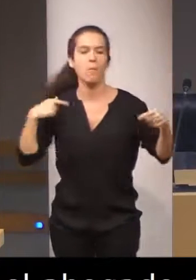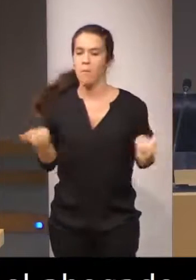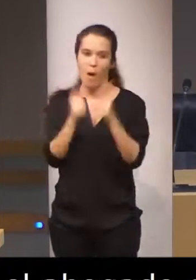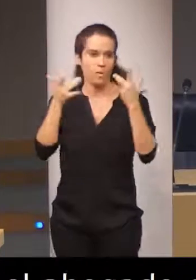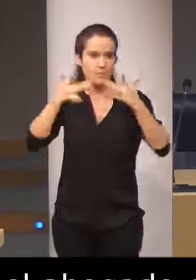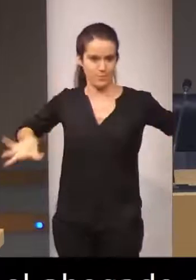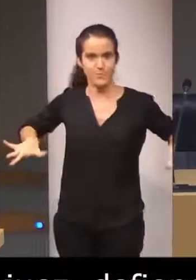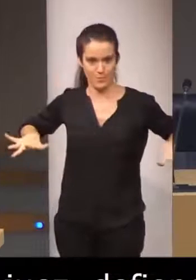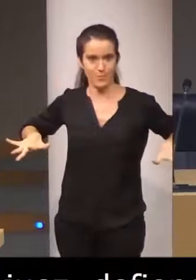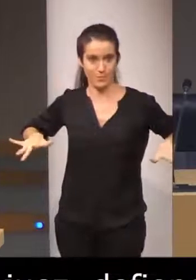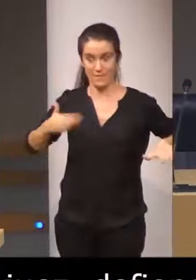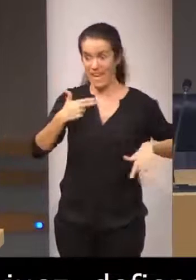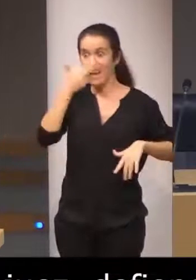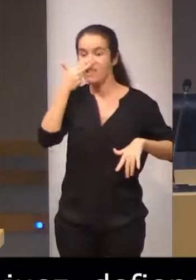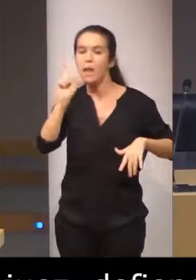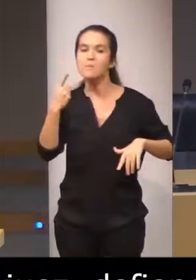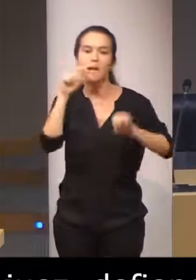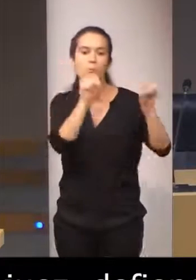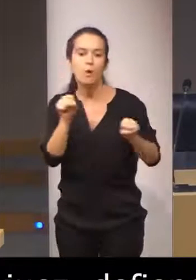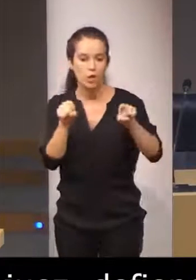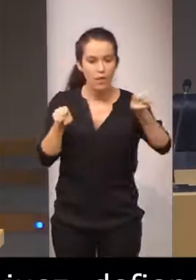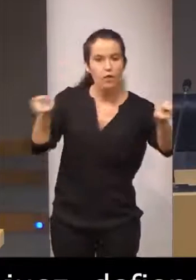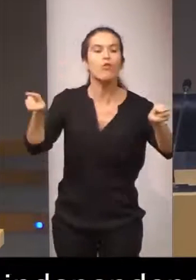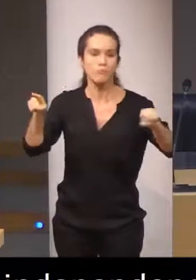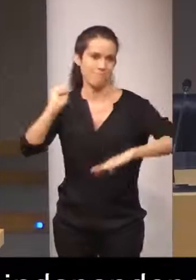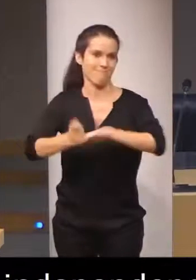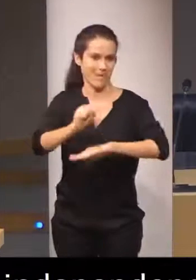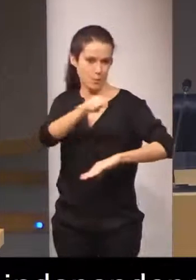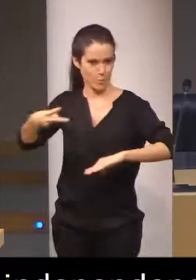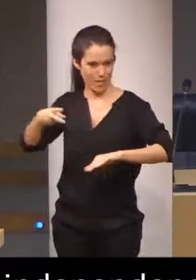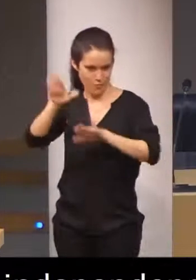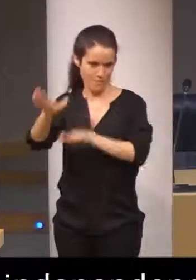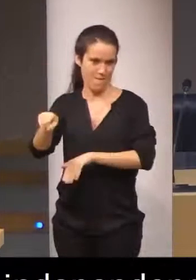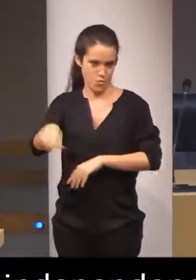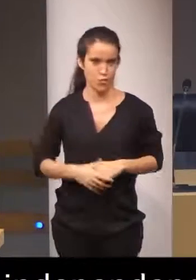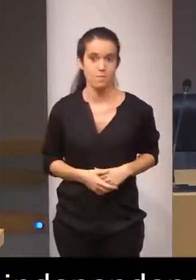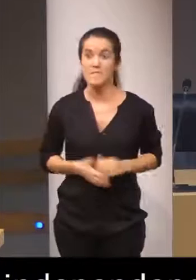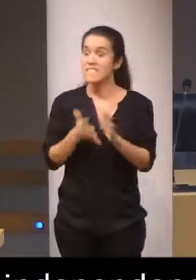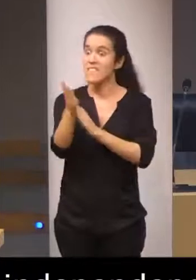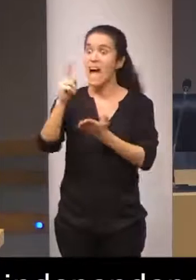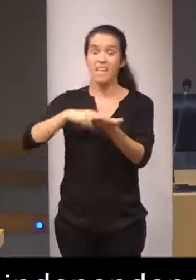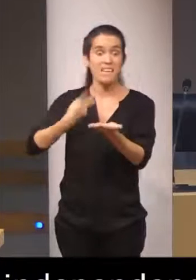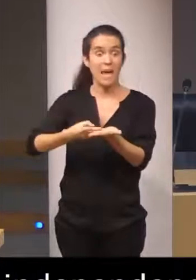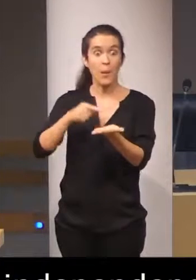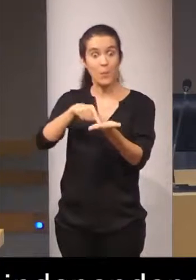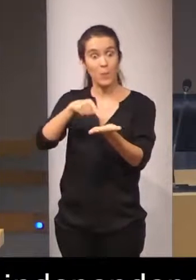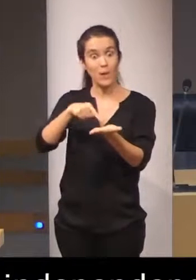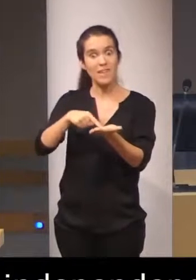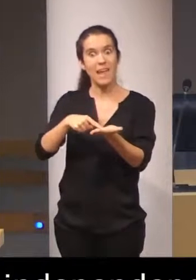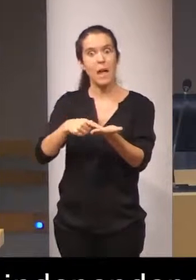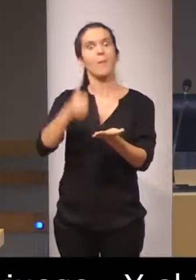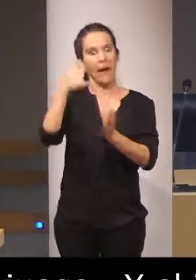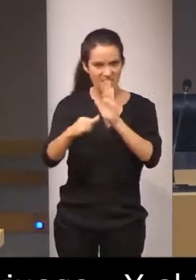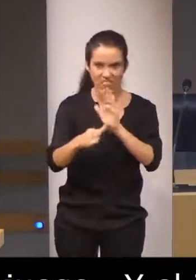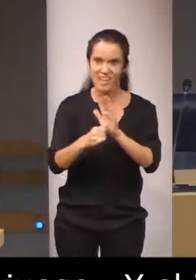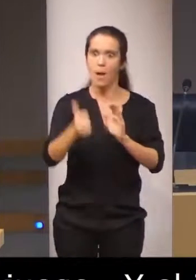Y el interés que más merezca protección, ese ganará el pleito. Pues el intérprete es más cercano al juez y fiscal que